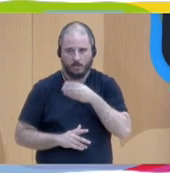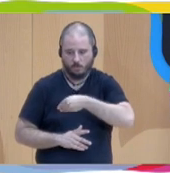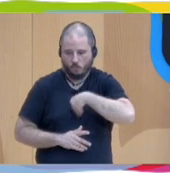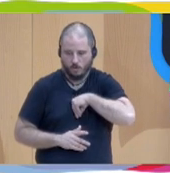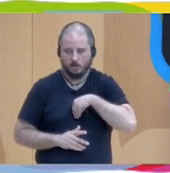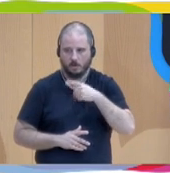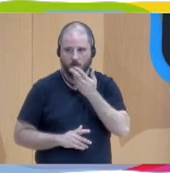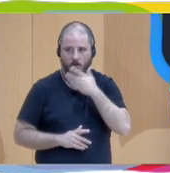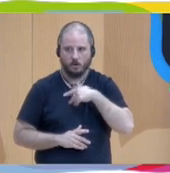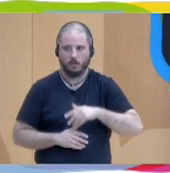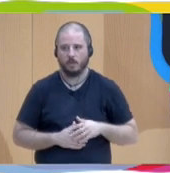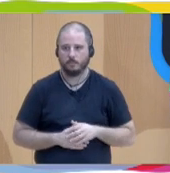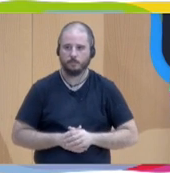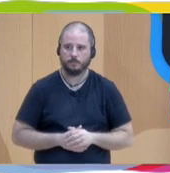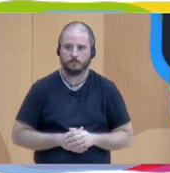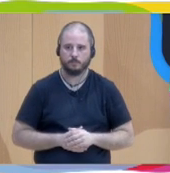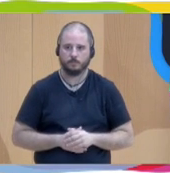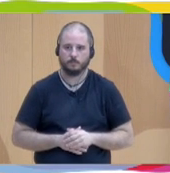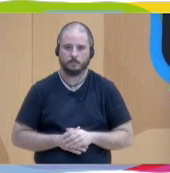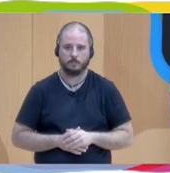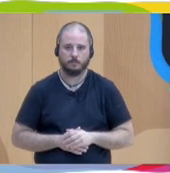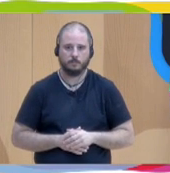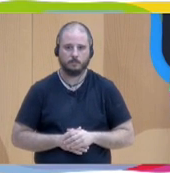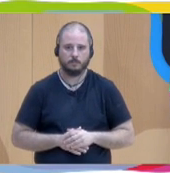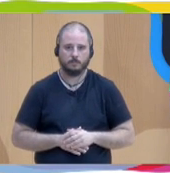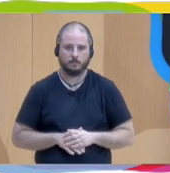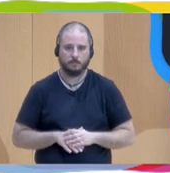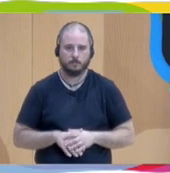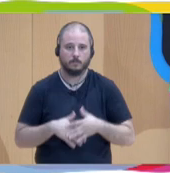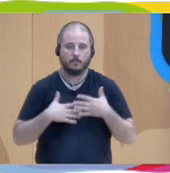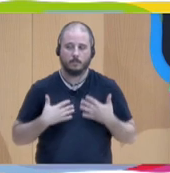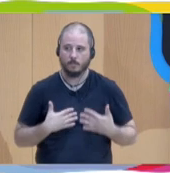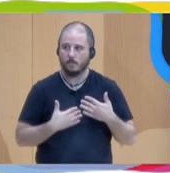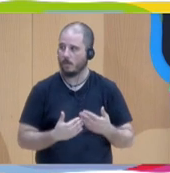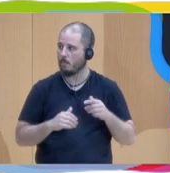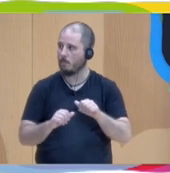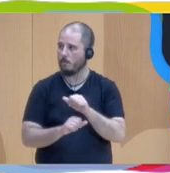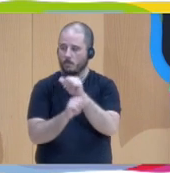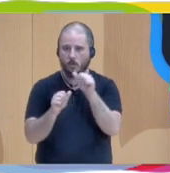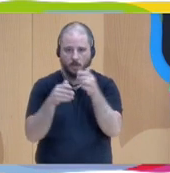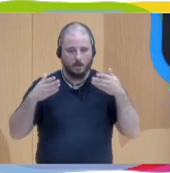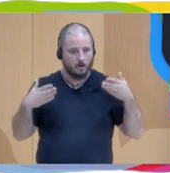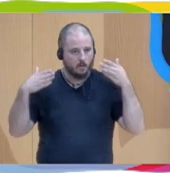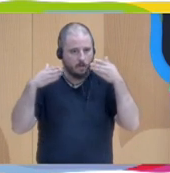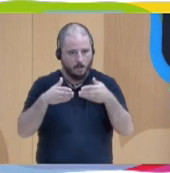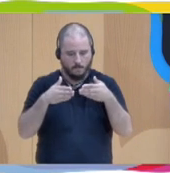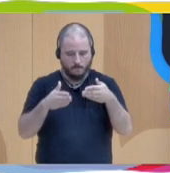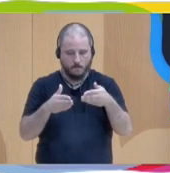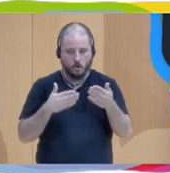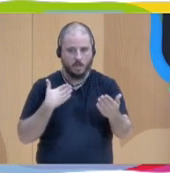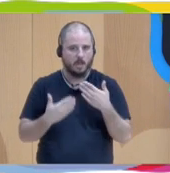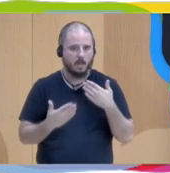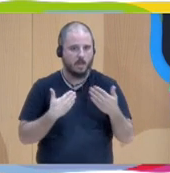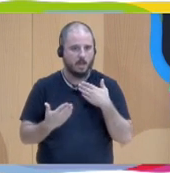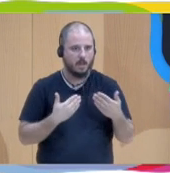en este modelo, en este enfoque dialoguco,